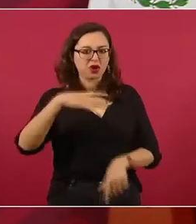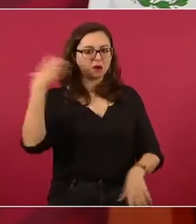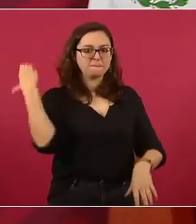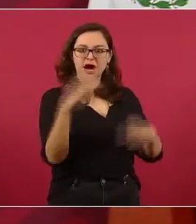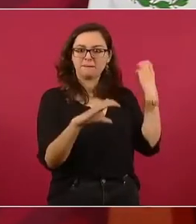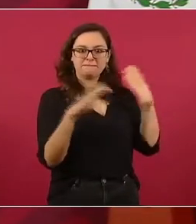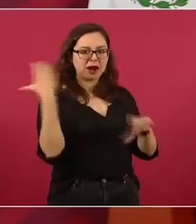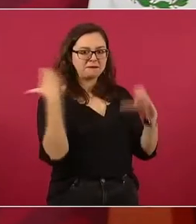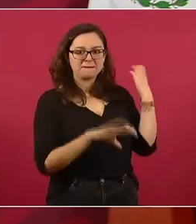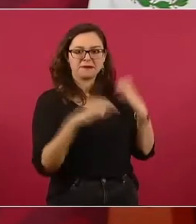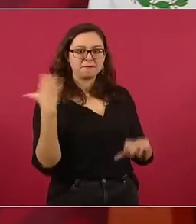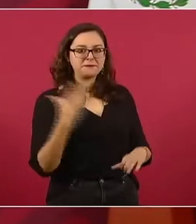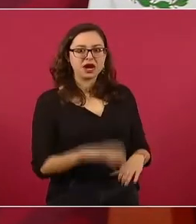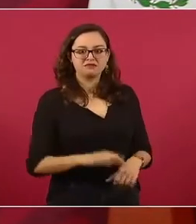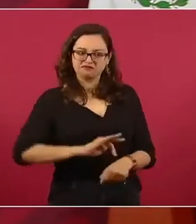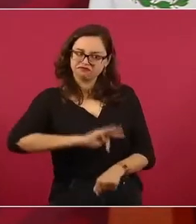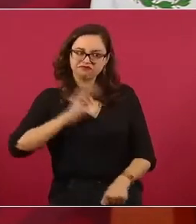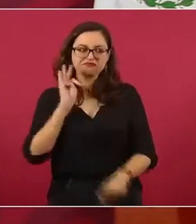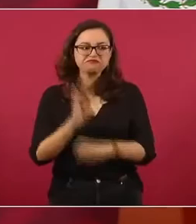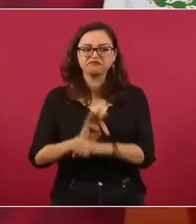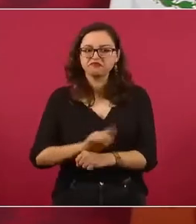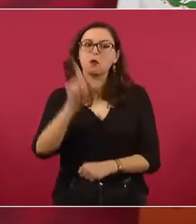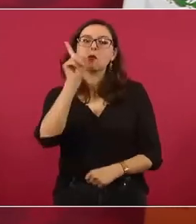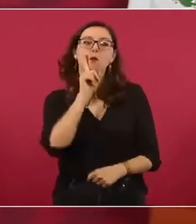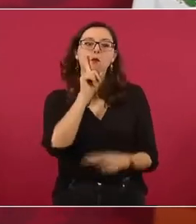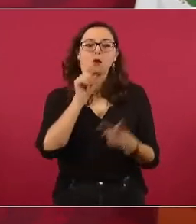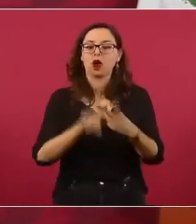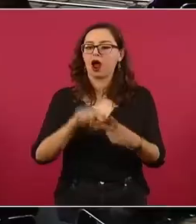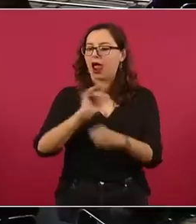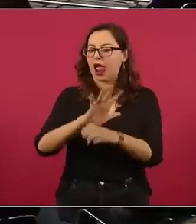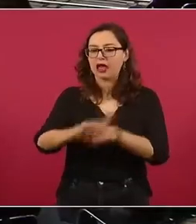también, quienes defienden a los animales.